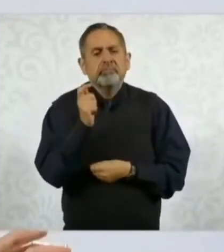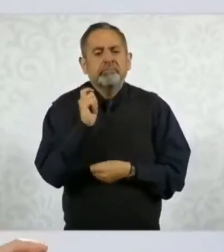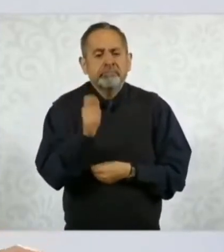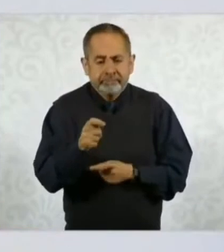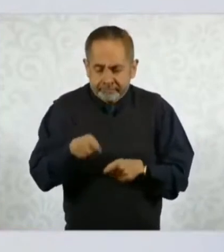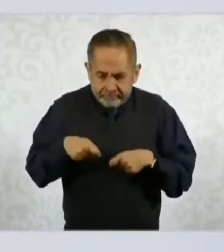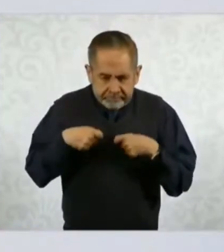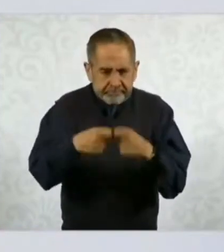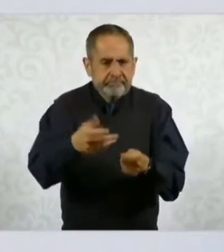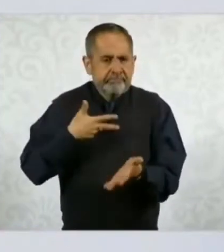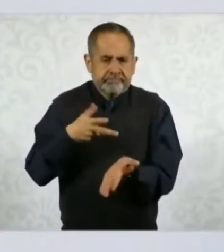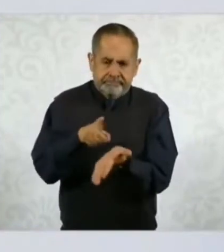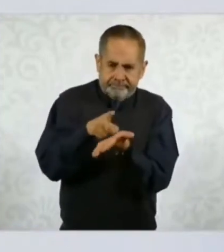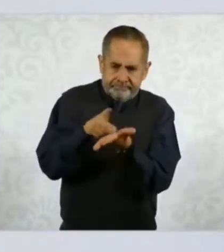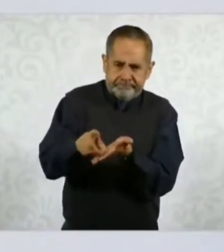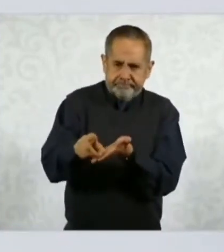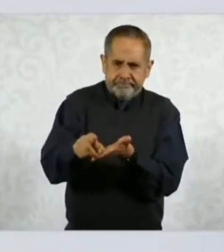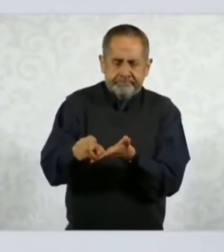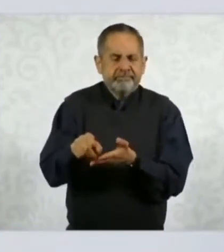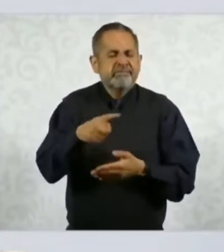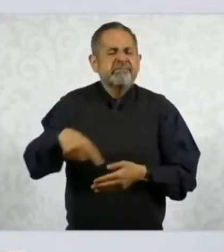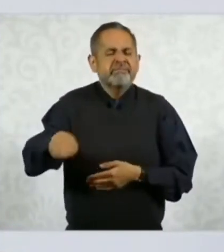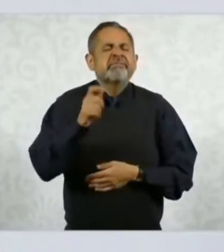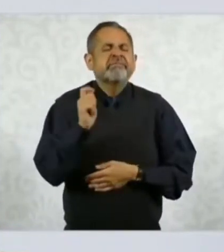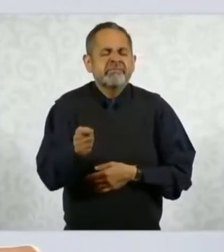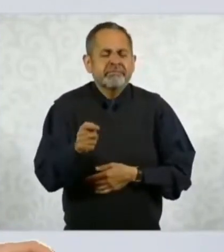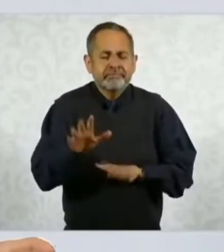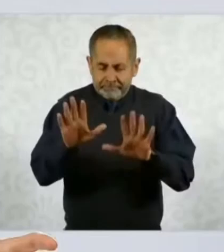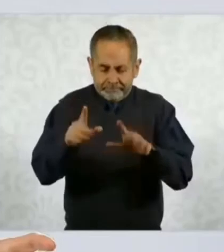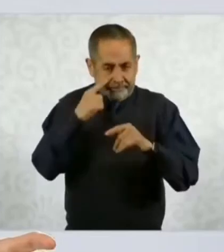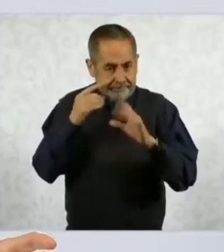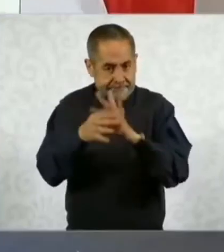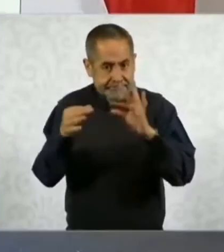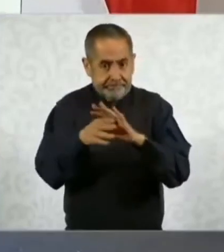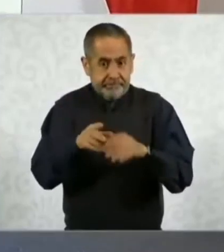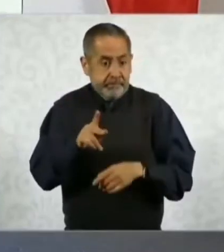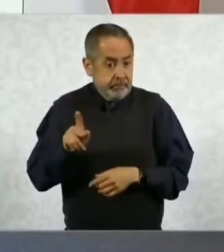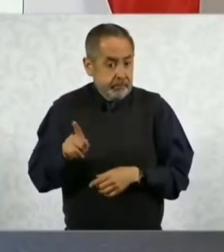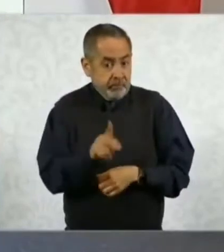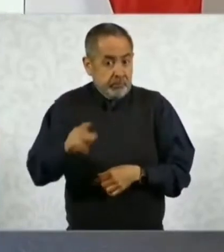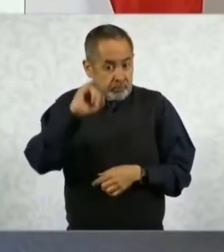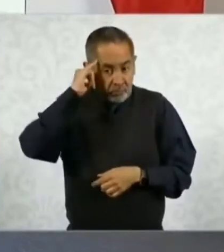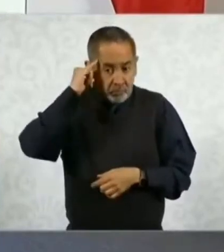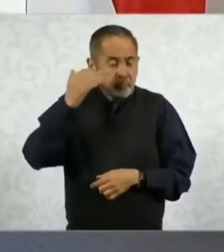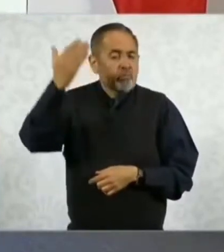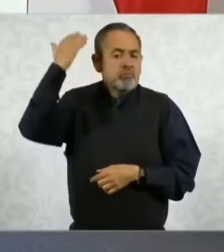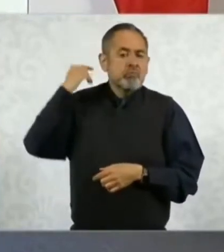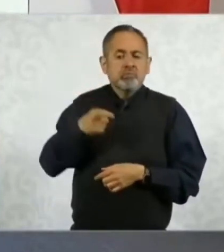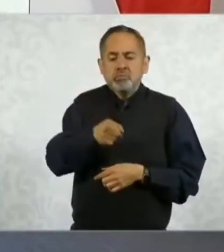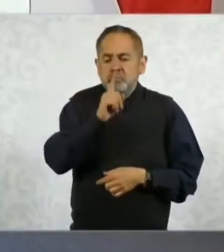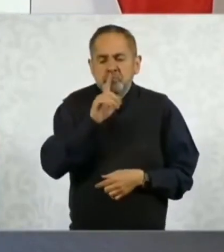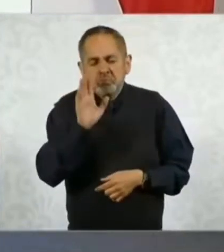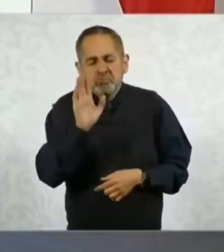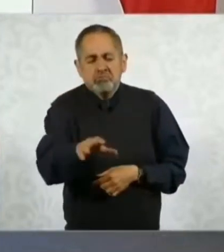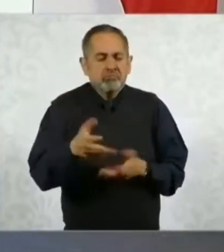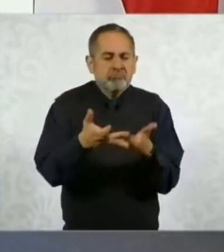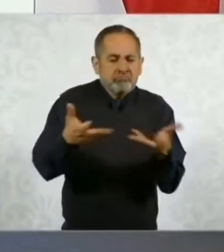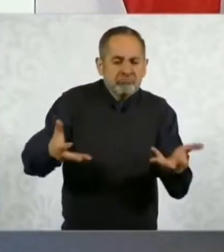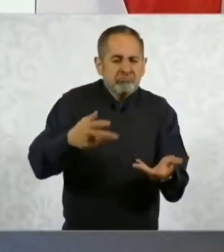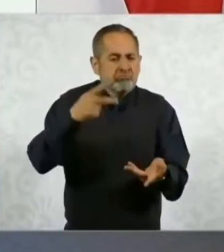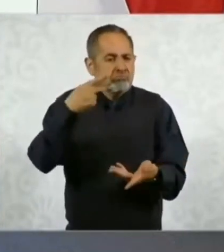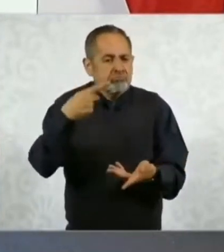plenos de derecho? Los pueblos indígenas no eran reconocidos ni por su propiedad, ni